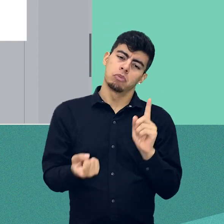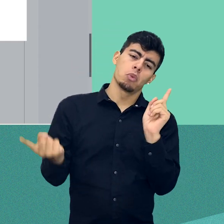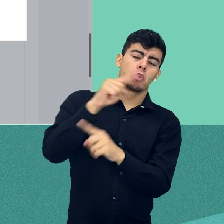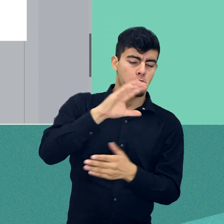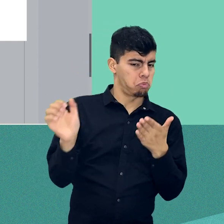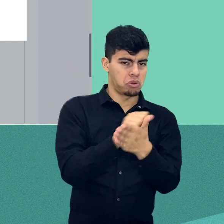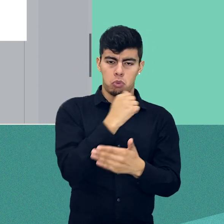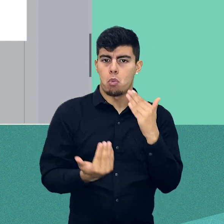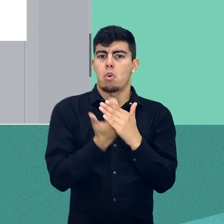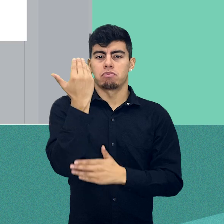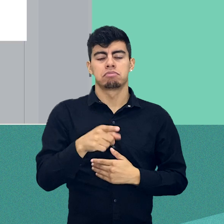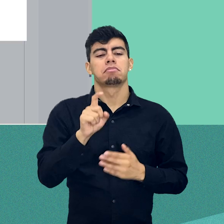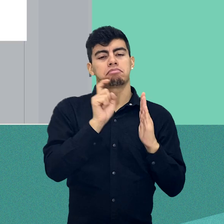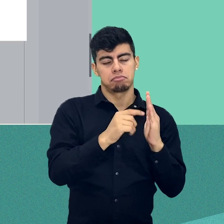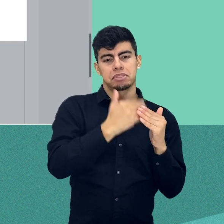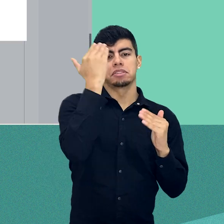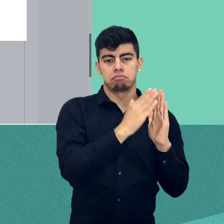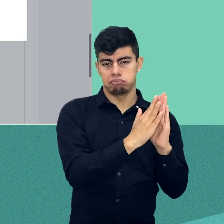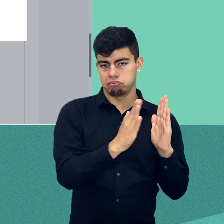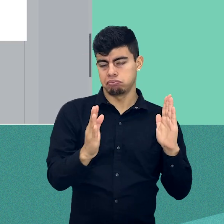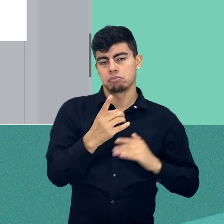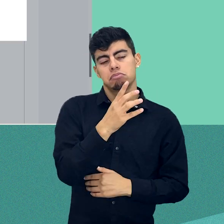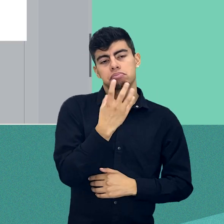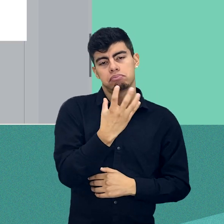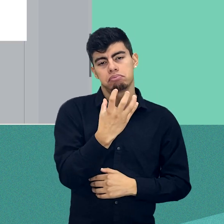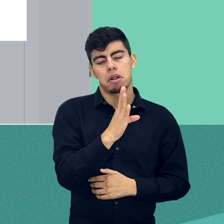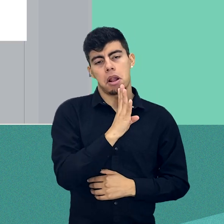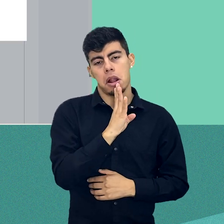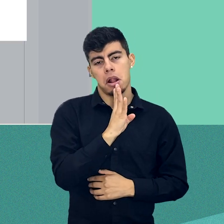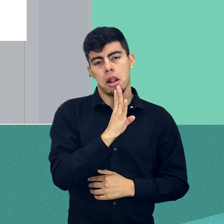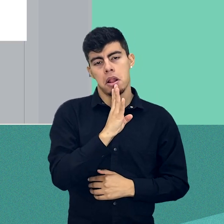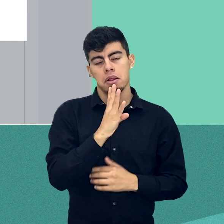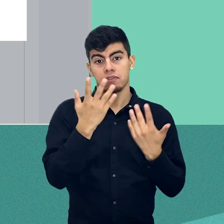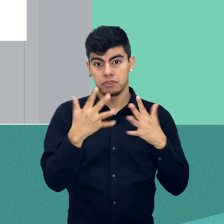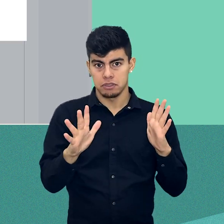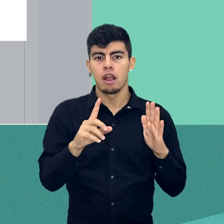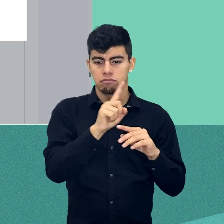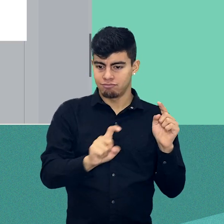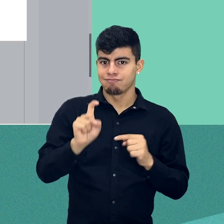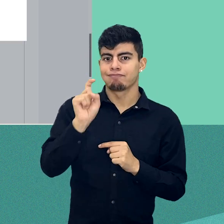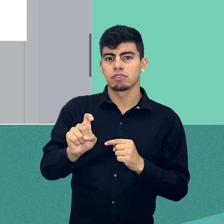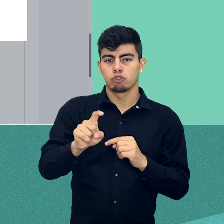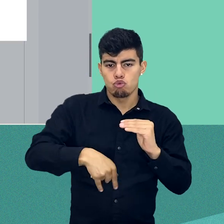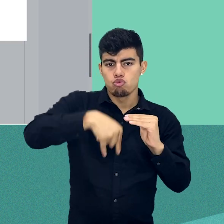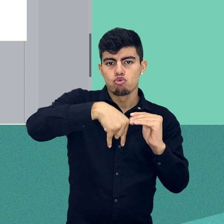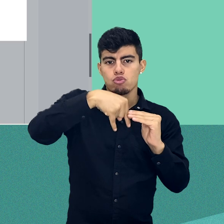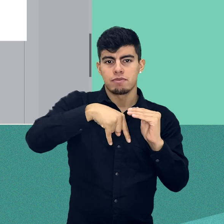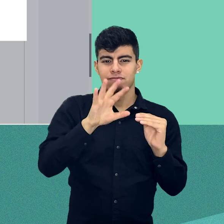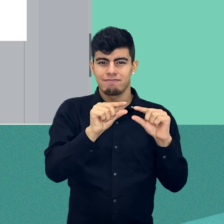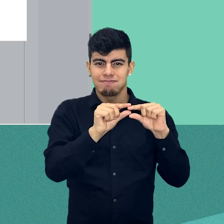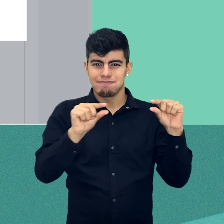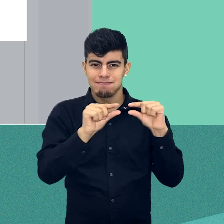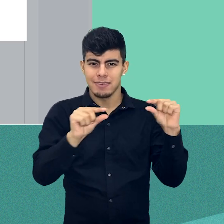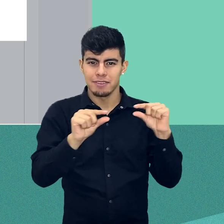Si deseamos grabar nuevamente el audio, podemos hacer clic en el botón Grabar otra vez. Para agregar el audio grabado